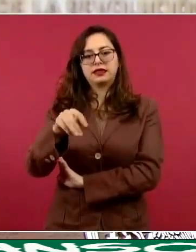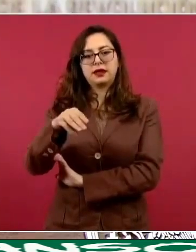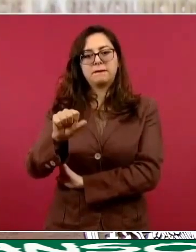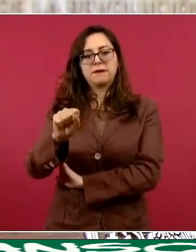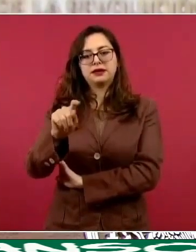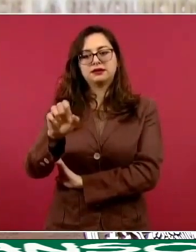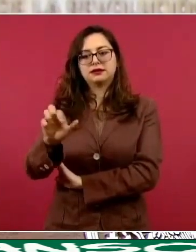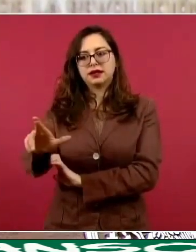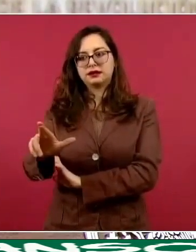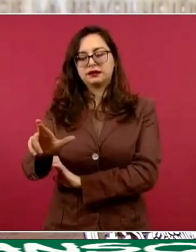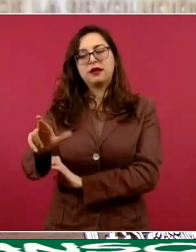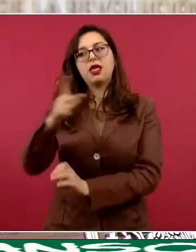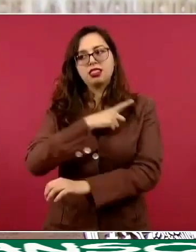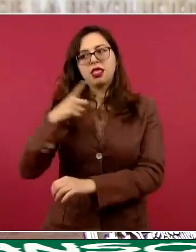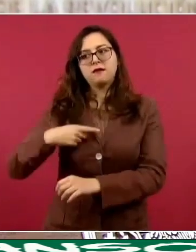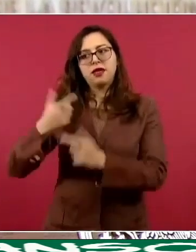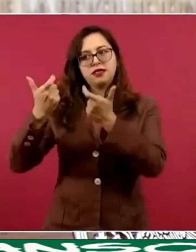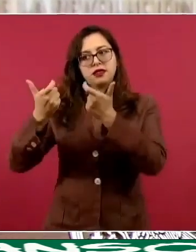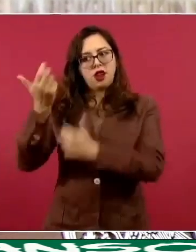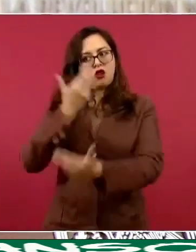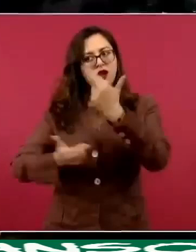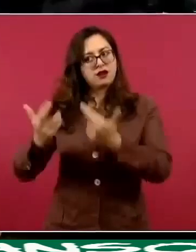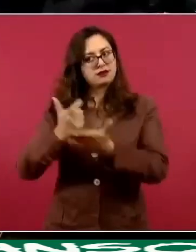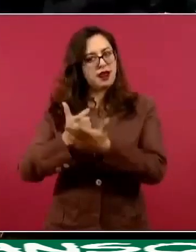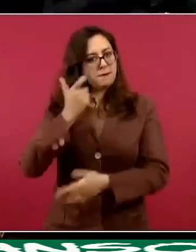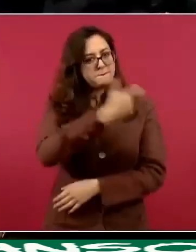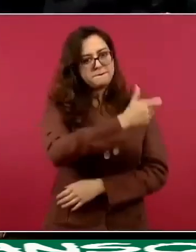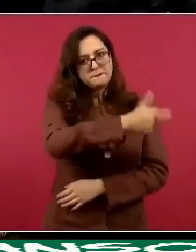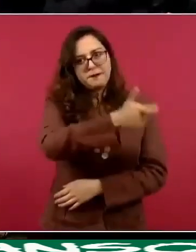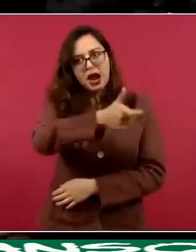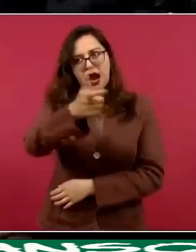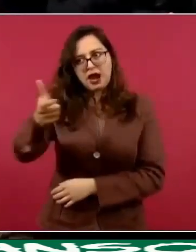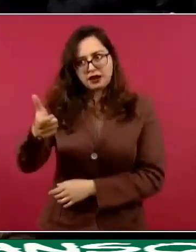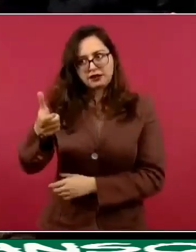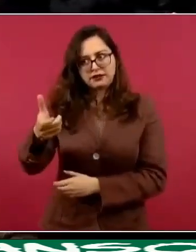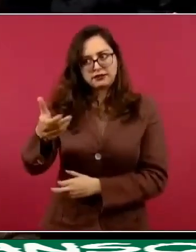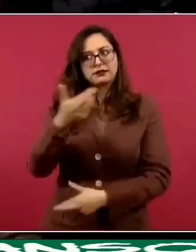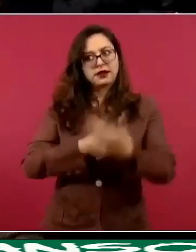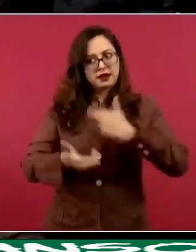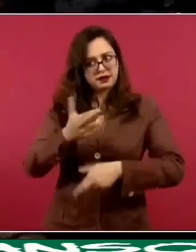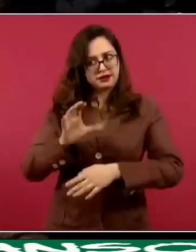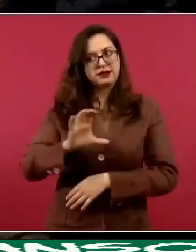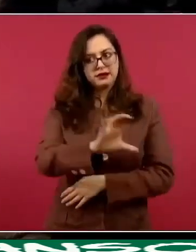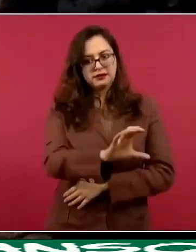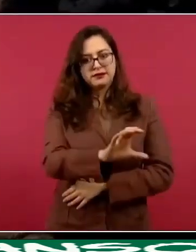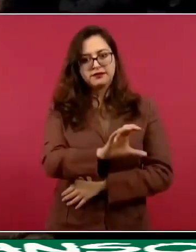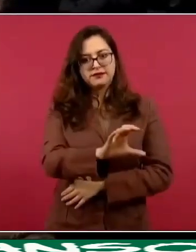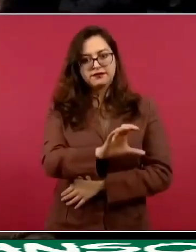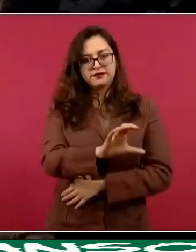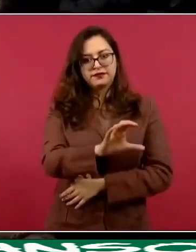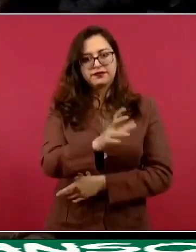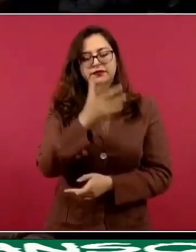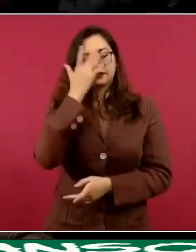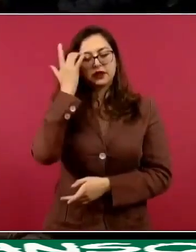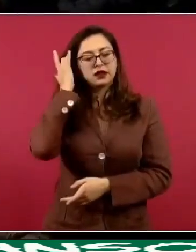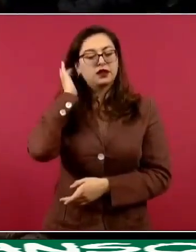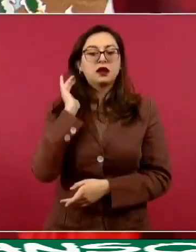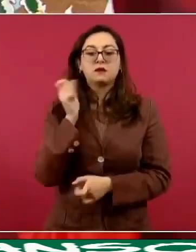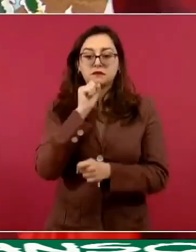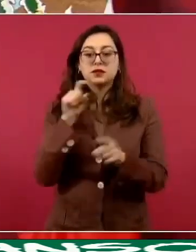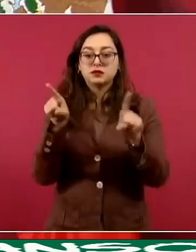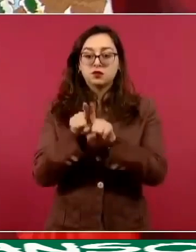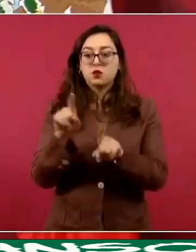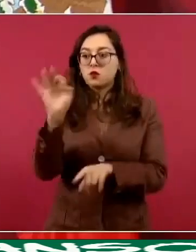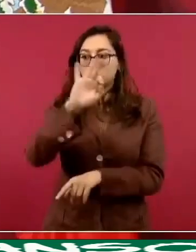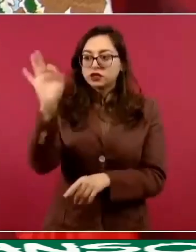el dinero que utilizaron para comprar sus boletos y también el excedente al que tienen derecho,